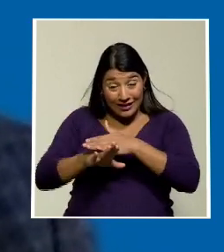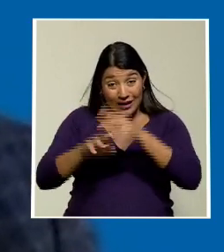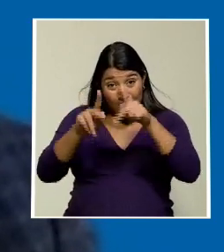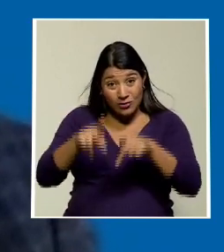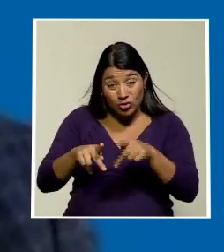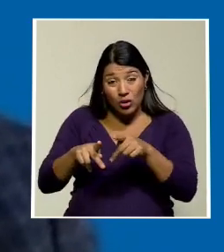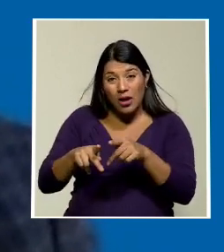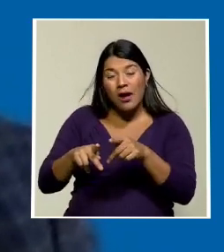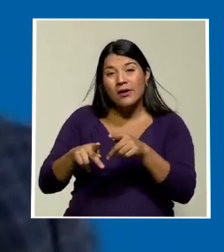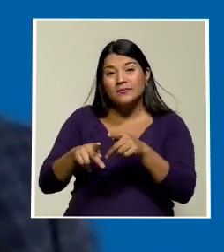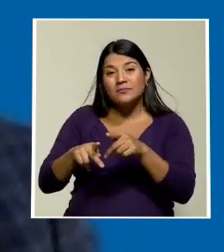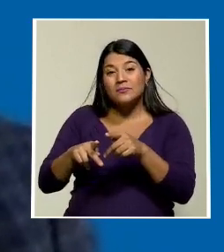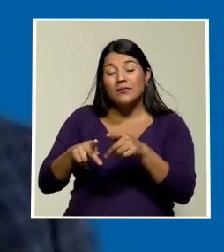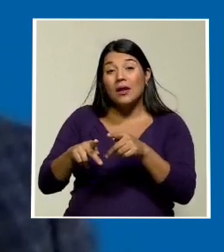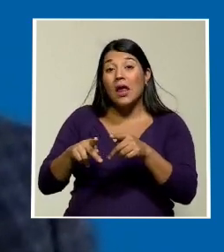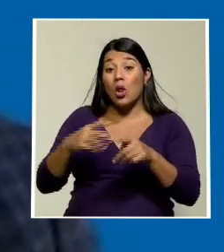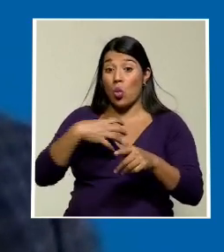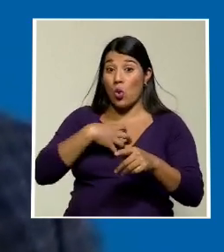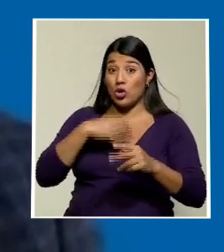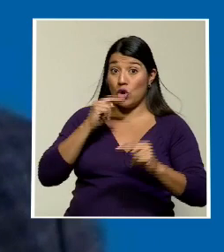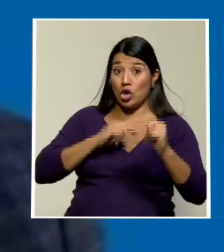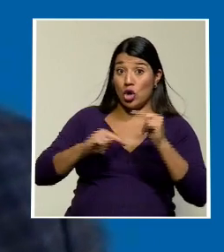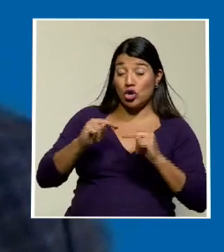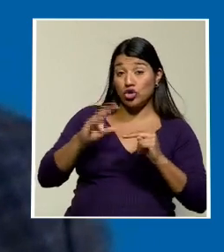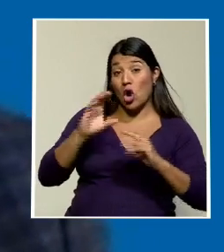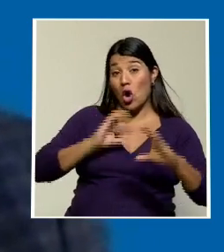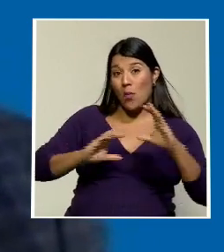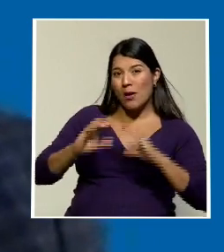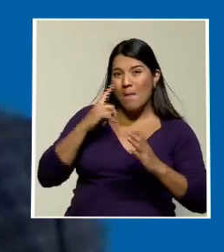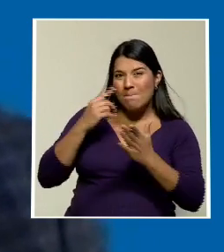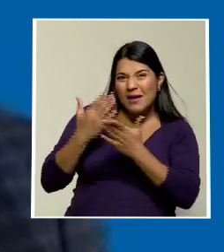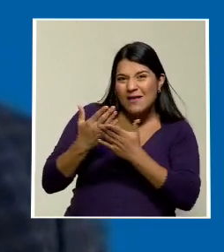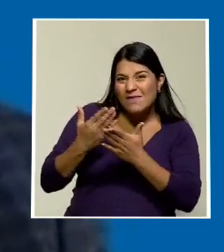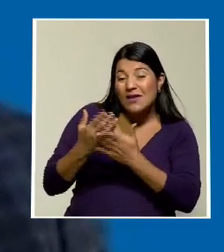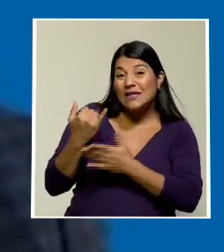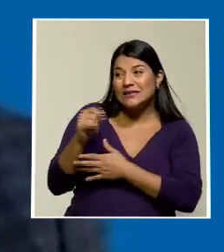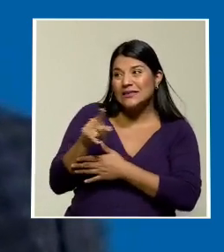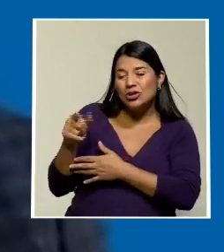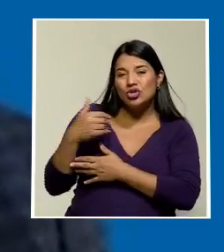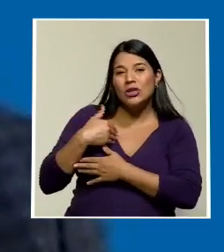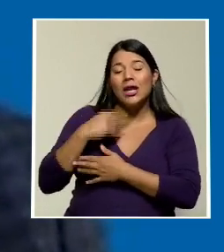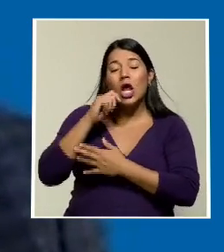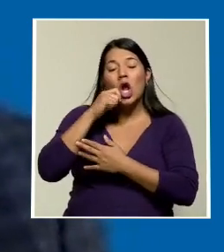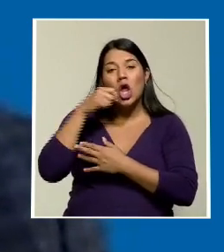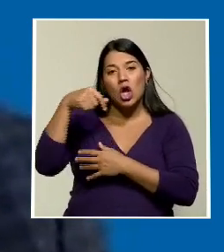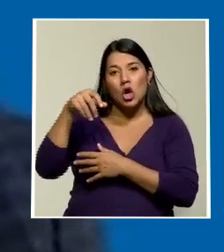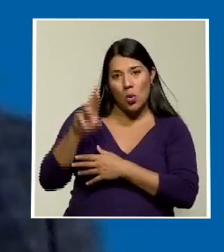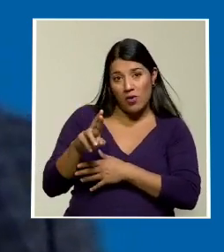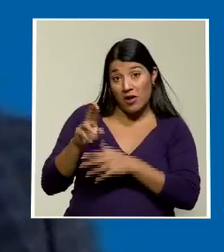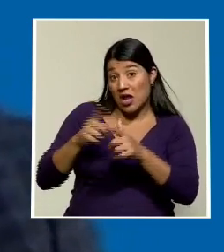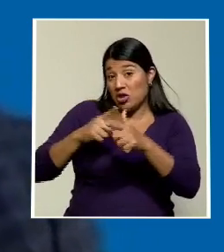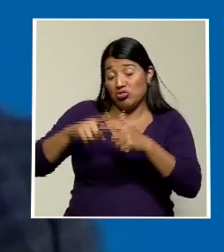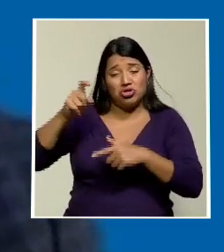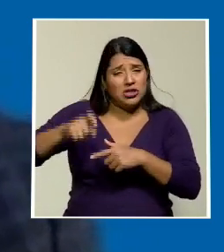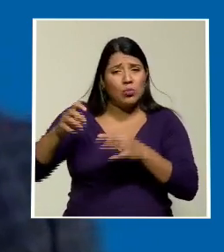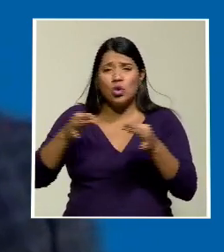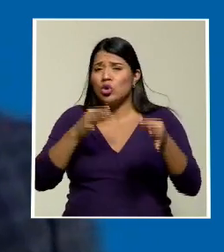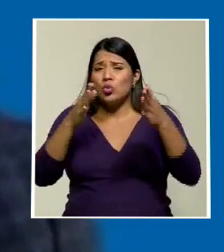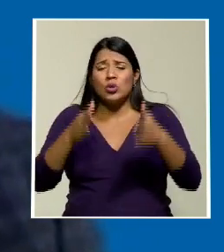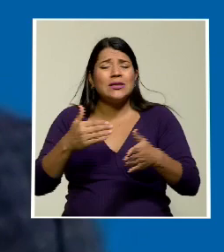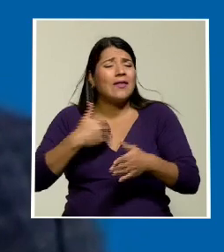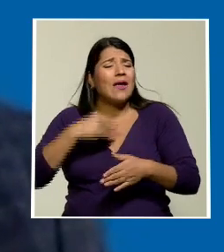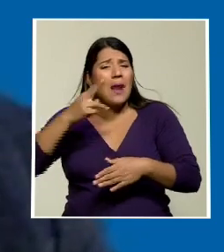el Ministerio de Salud. Y bueno, entonces necesitamos que los turistas tengan la misma experiencia, que pueden ir a los lugares, que